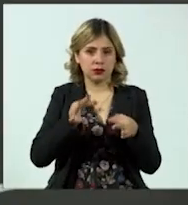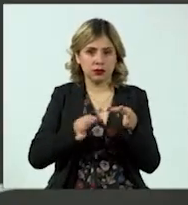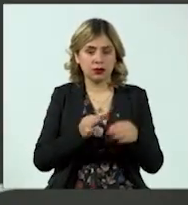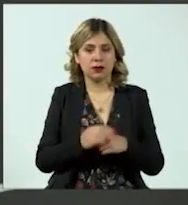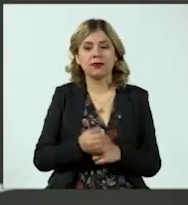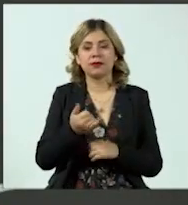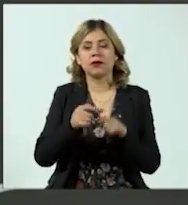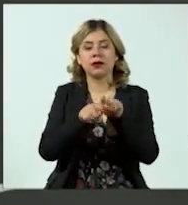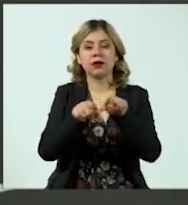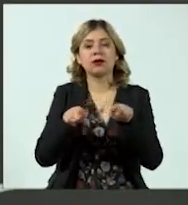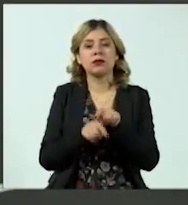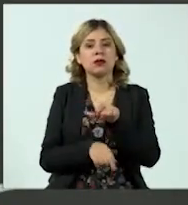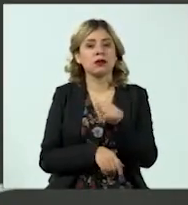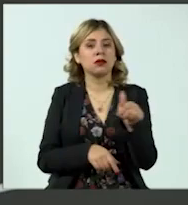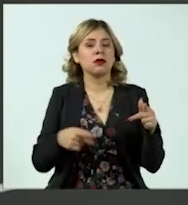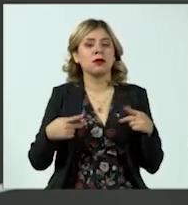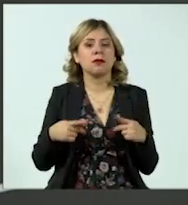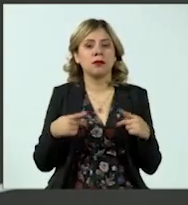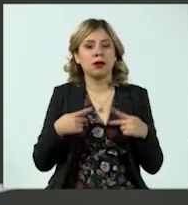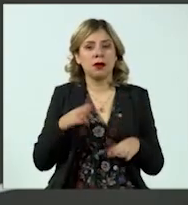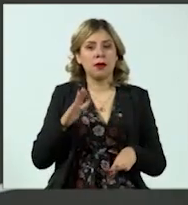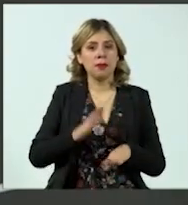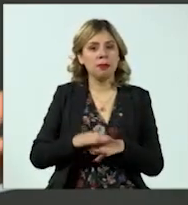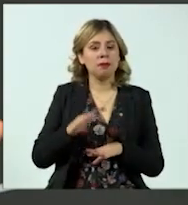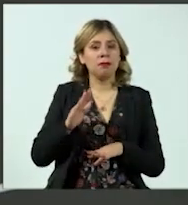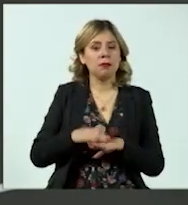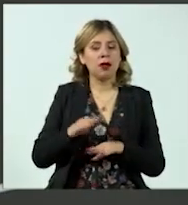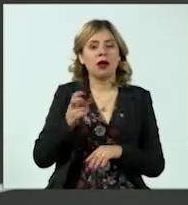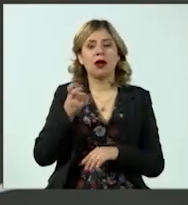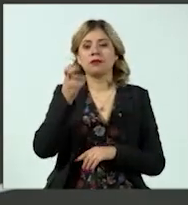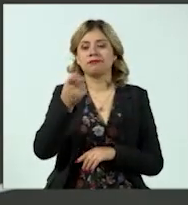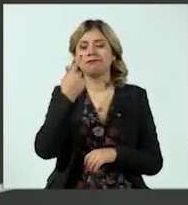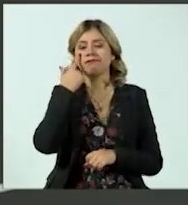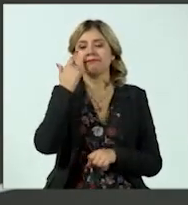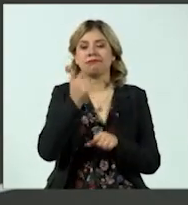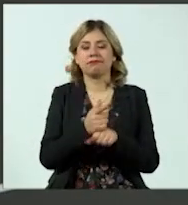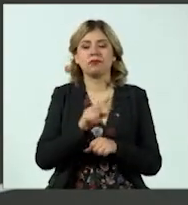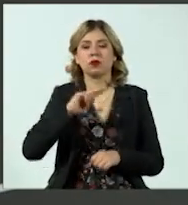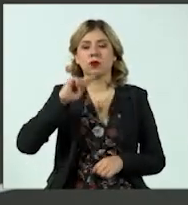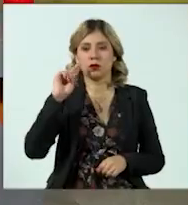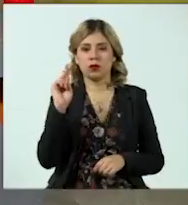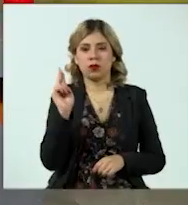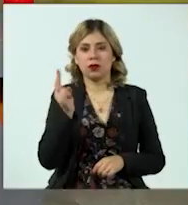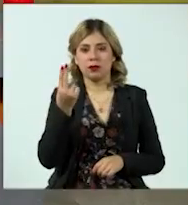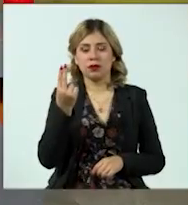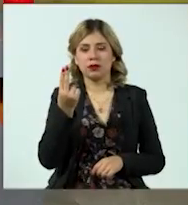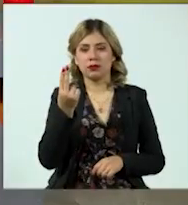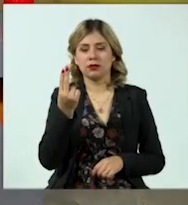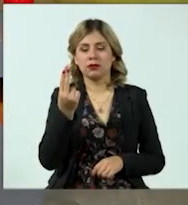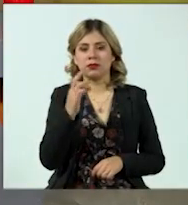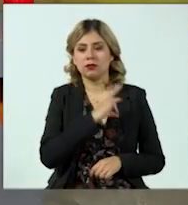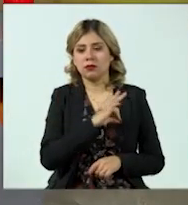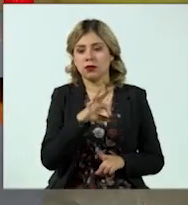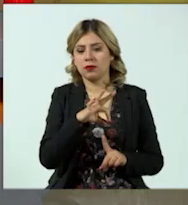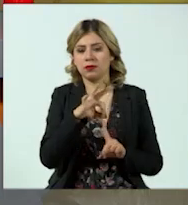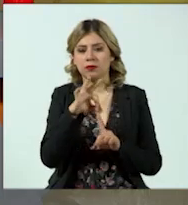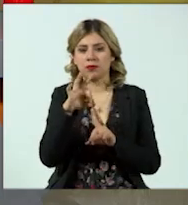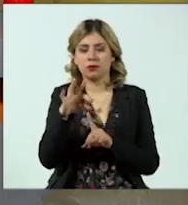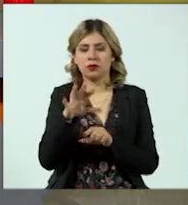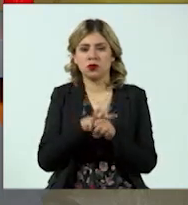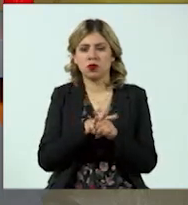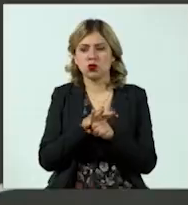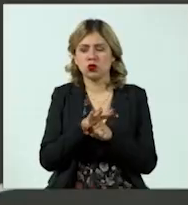pero habrá quienes tengan un promedio más alto. Y en ese sentido, la universidad elige, de acuerdo al